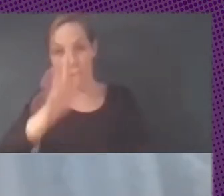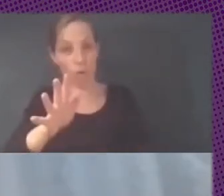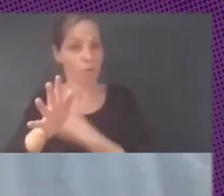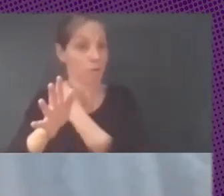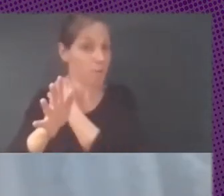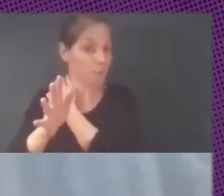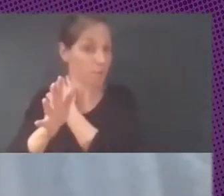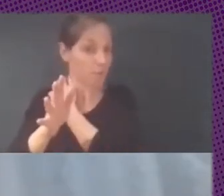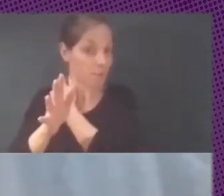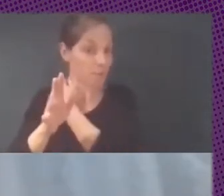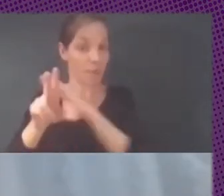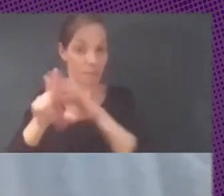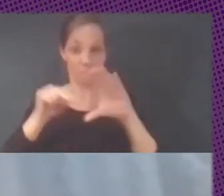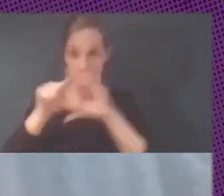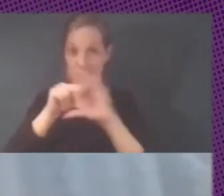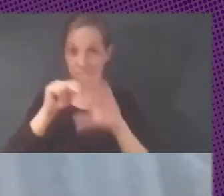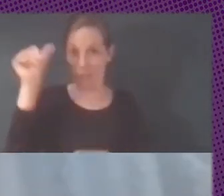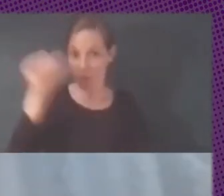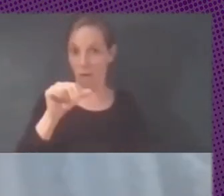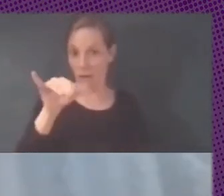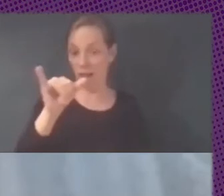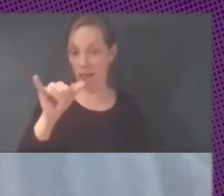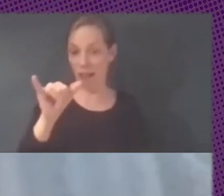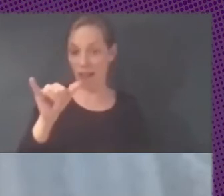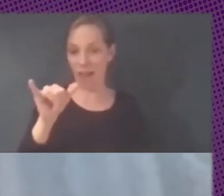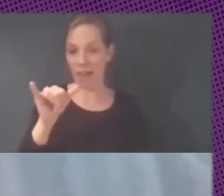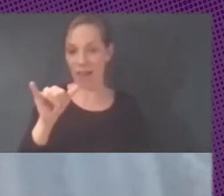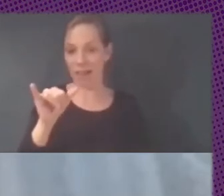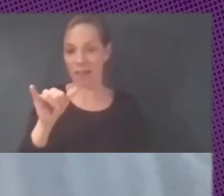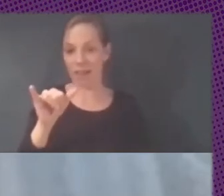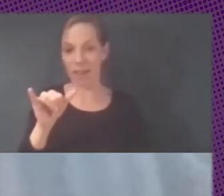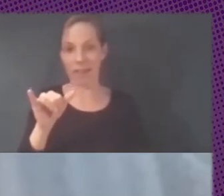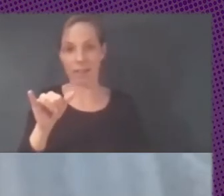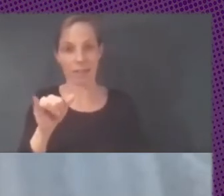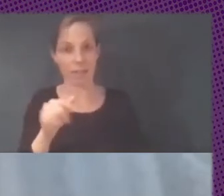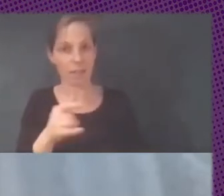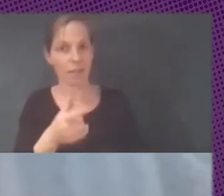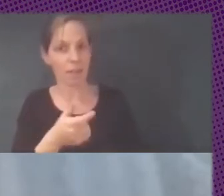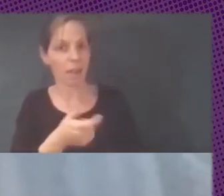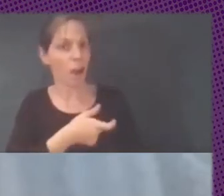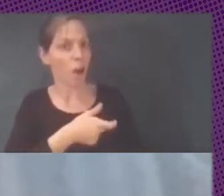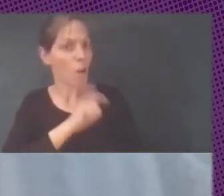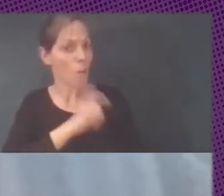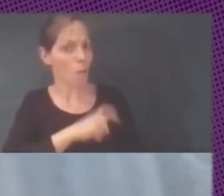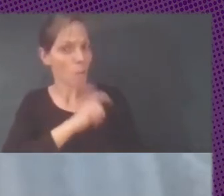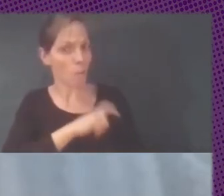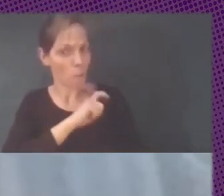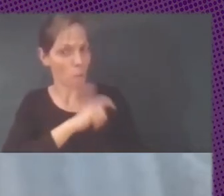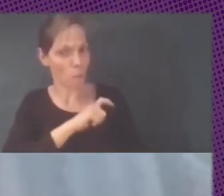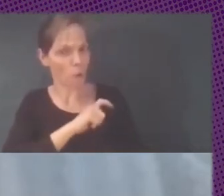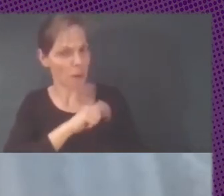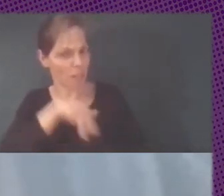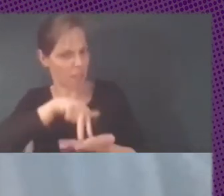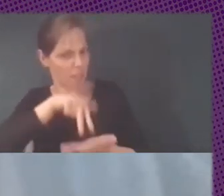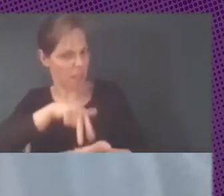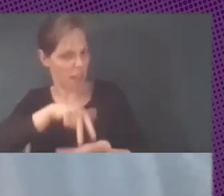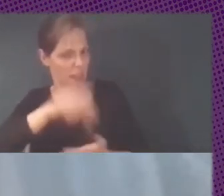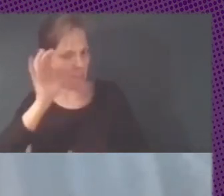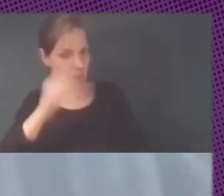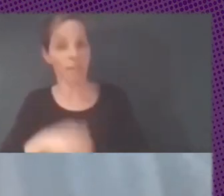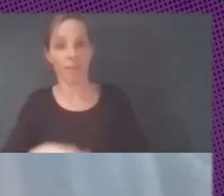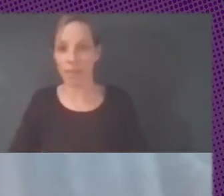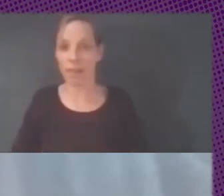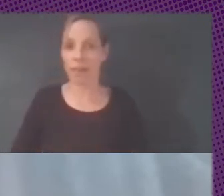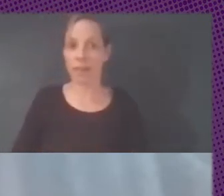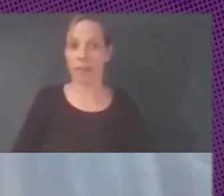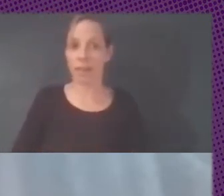en el video lo pueden mostrar se hizo o sea que además era policía comisario ¿no? un comisario ahí de Interpol que